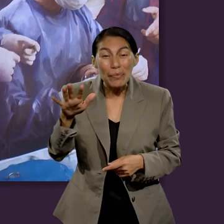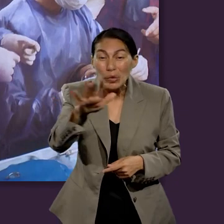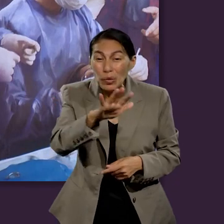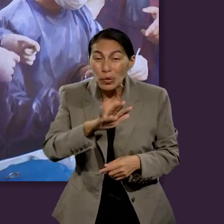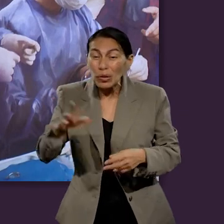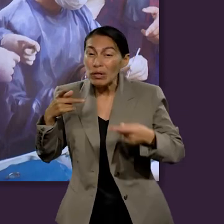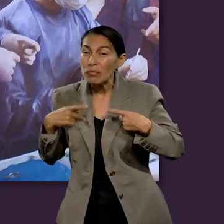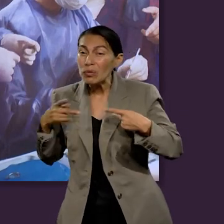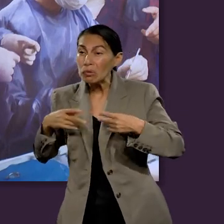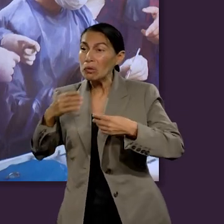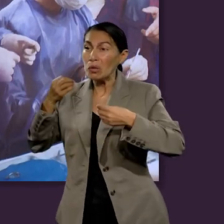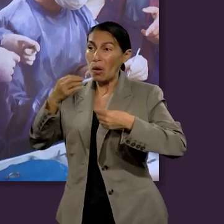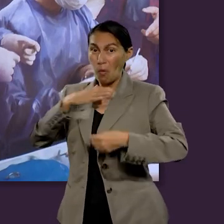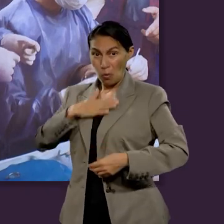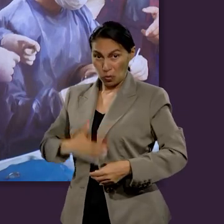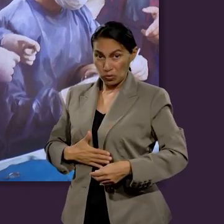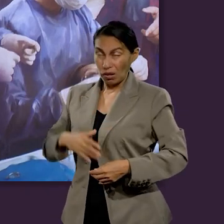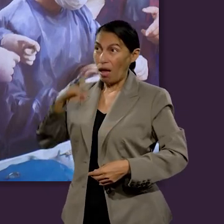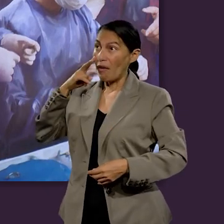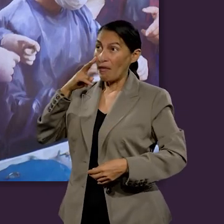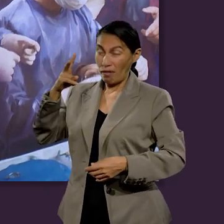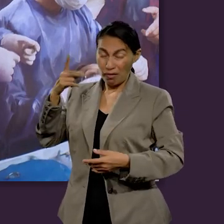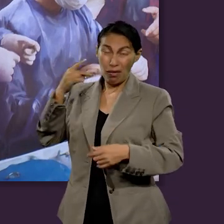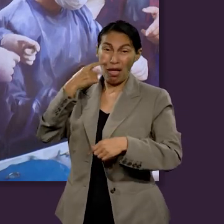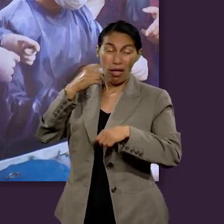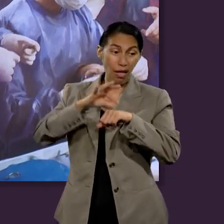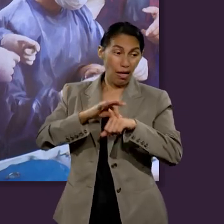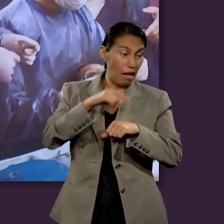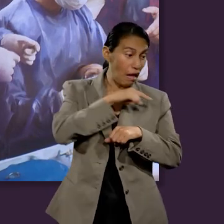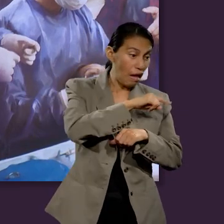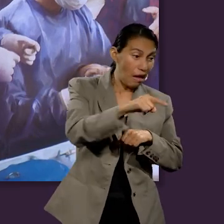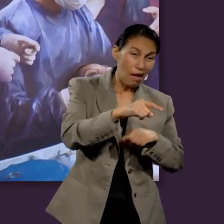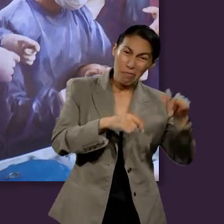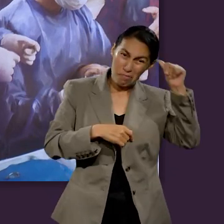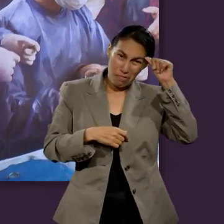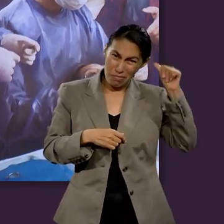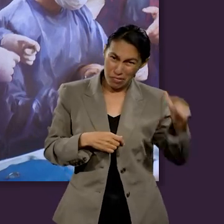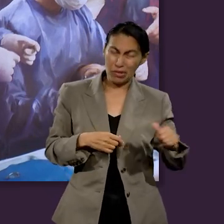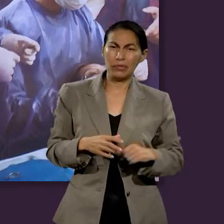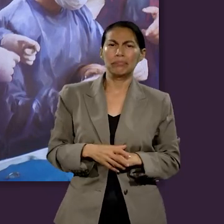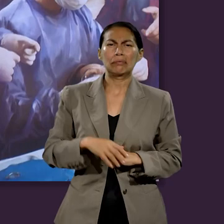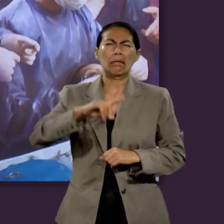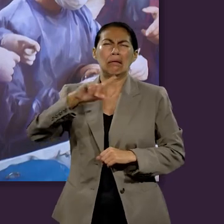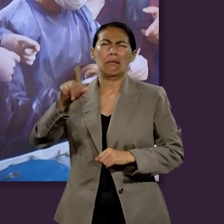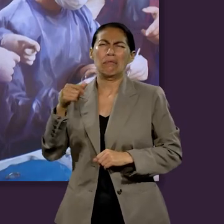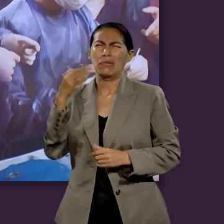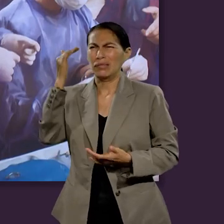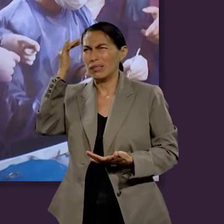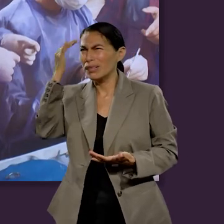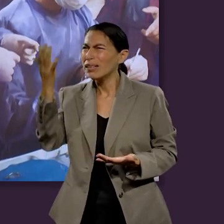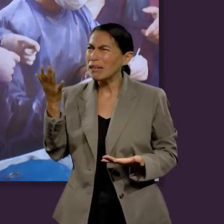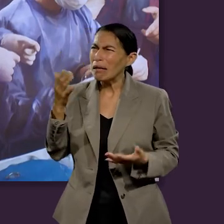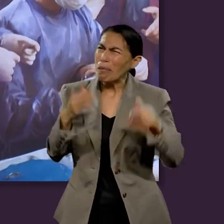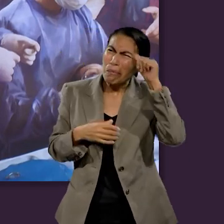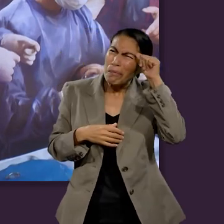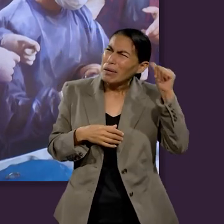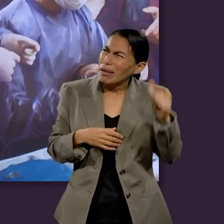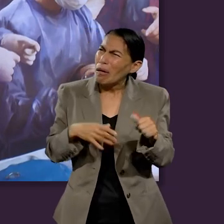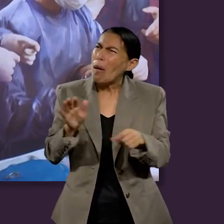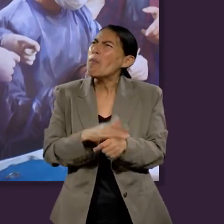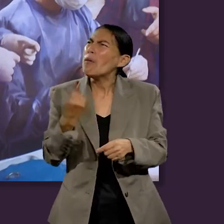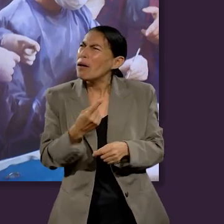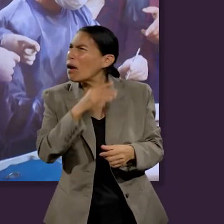esclarecer los hechos, para que no haya ninguna duda. Y en los anales del porvenir en toda la eternidad, cuando se pregunte,